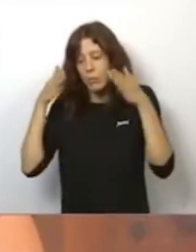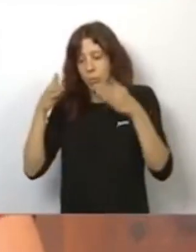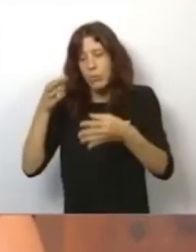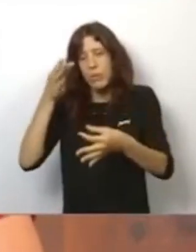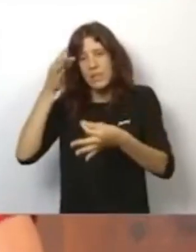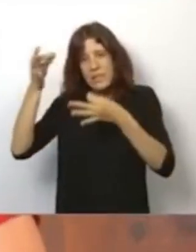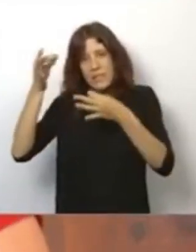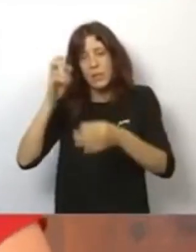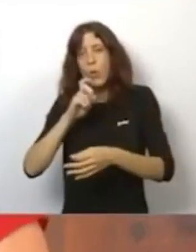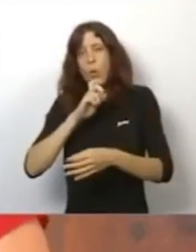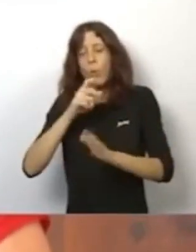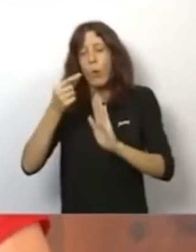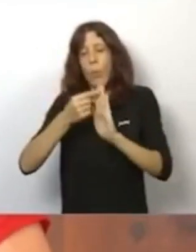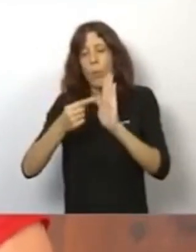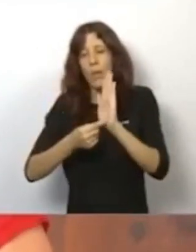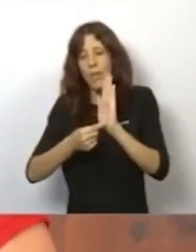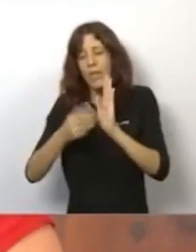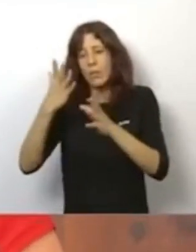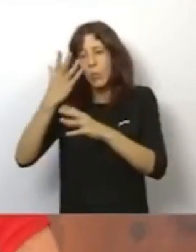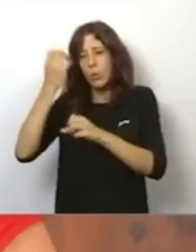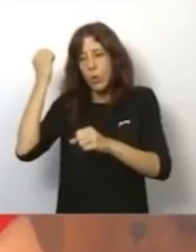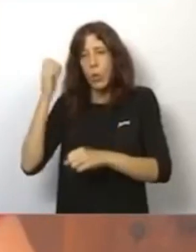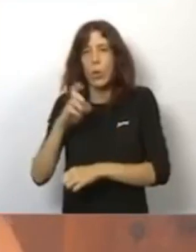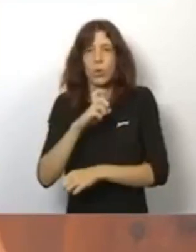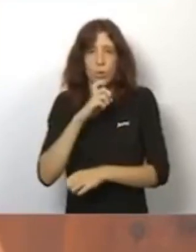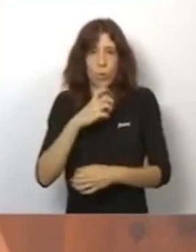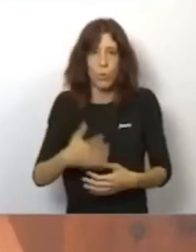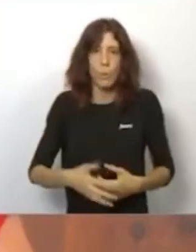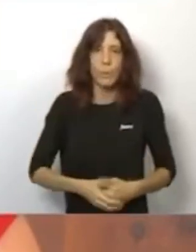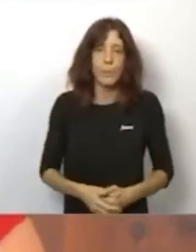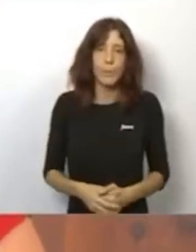cómo, con qué protocolos y con qué seguridad.